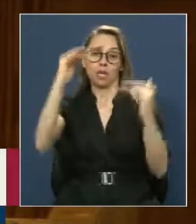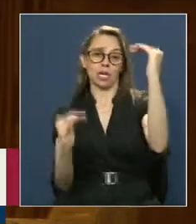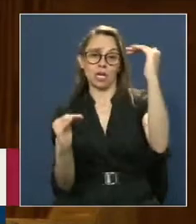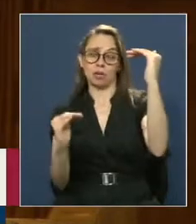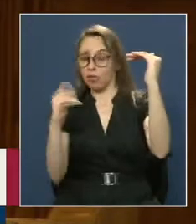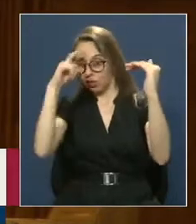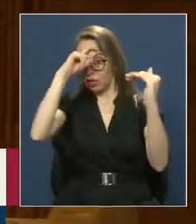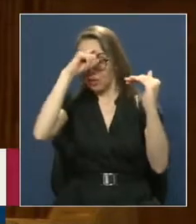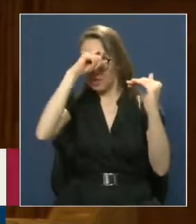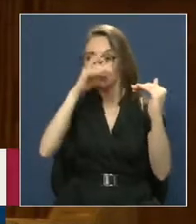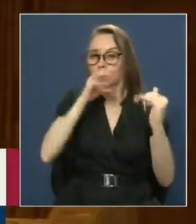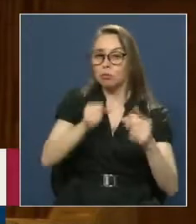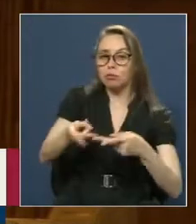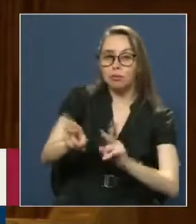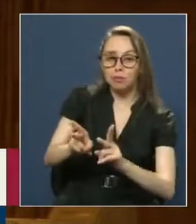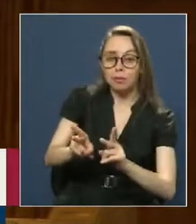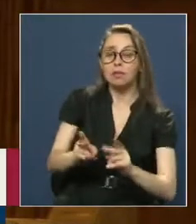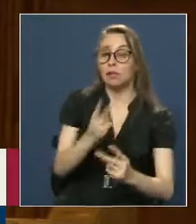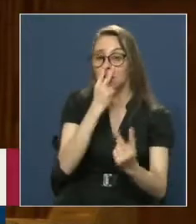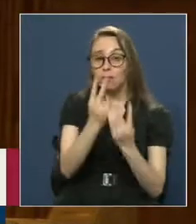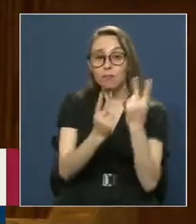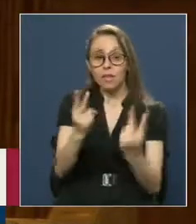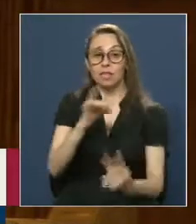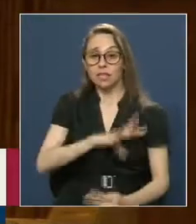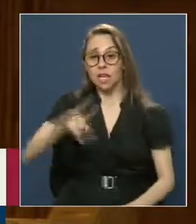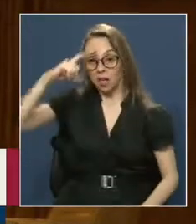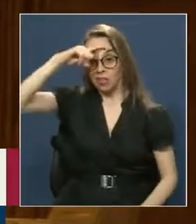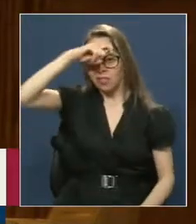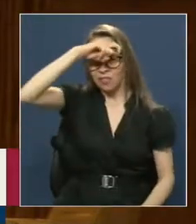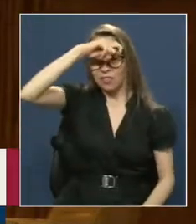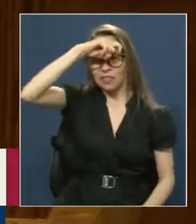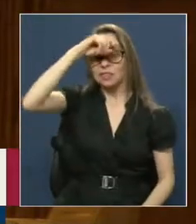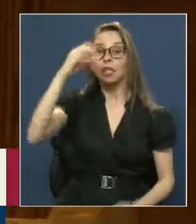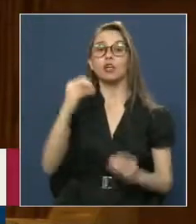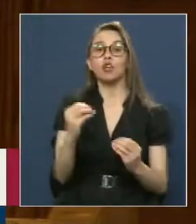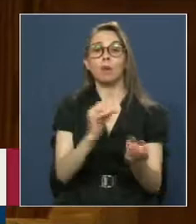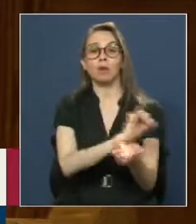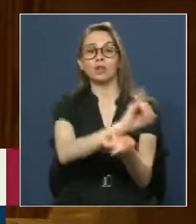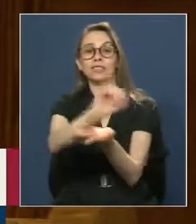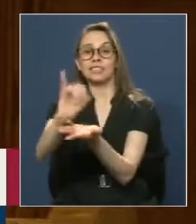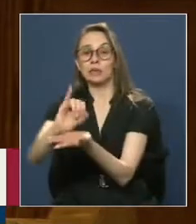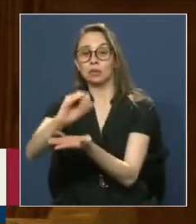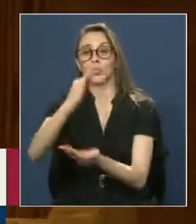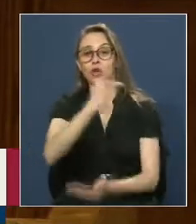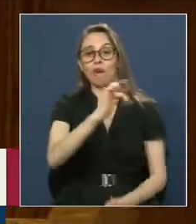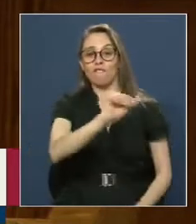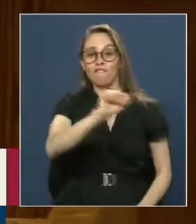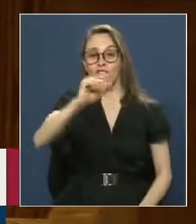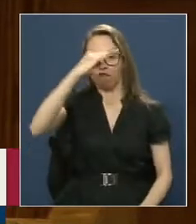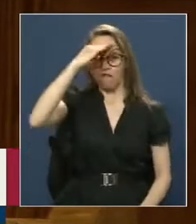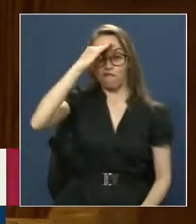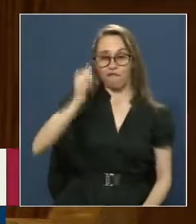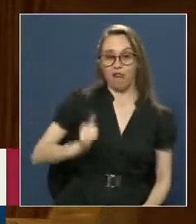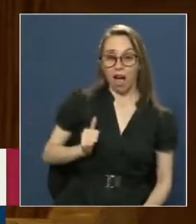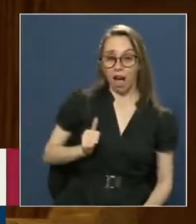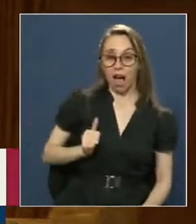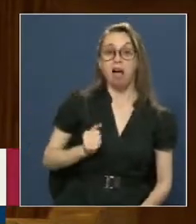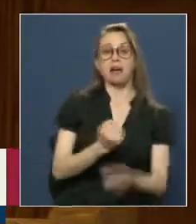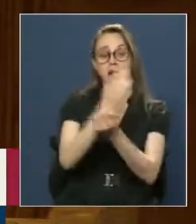tolerar Y con dificultades Evidentes Para sujetar A las instituciones Armadas Al poder Civil